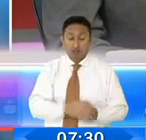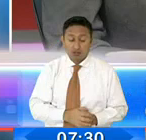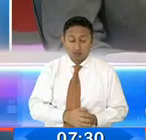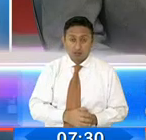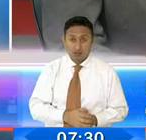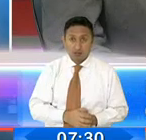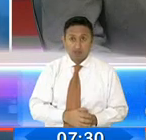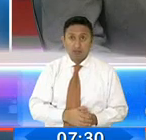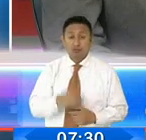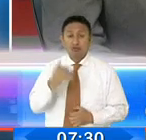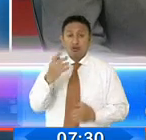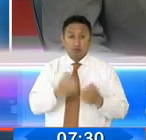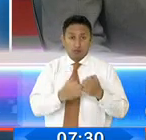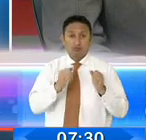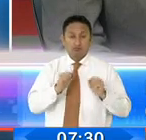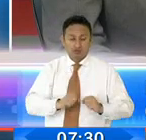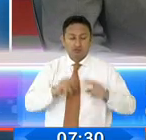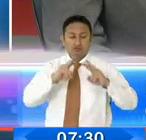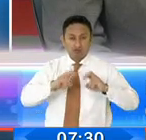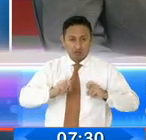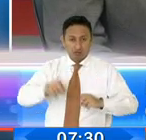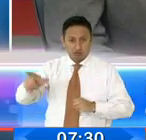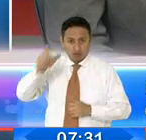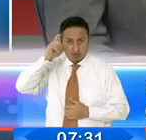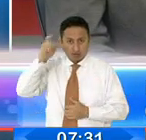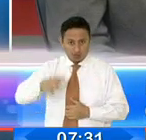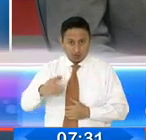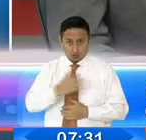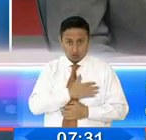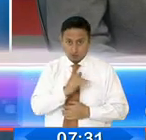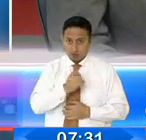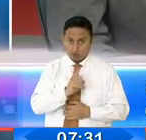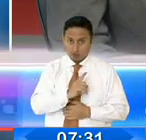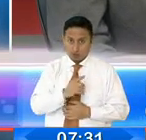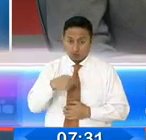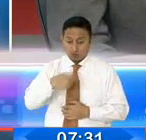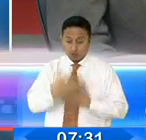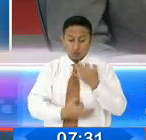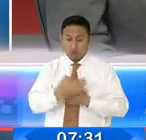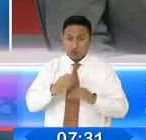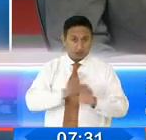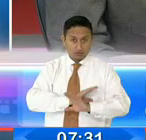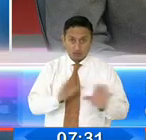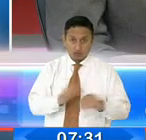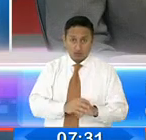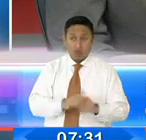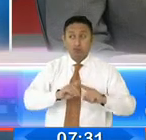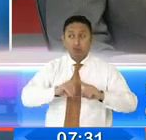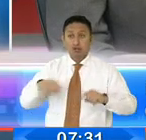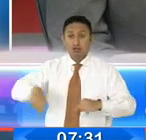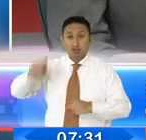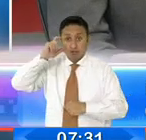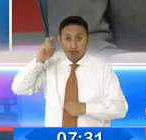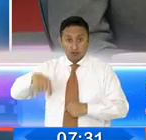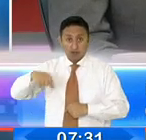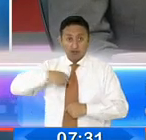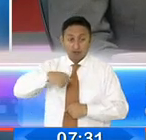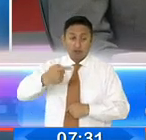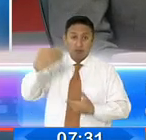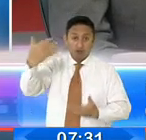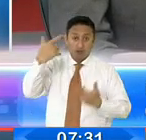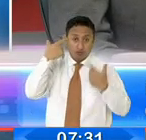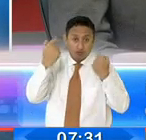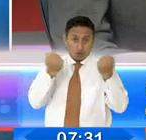delitos tienen que investigarse en fiscalía, nosotros no, no somos jueces de lo penal, pero sí el control político,